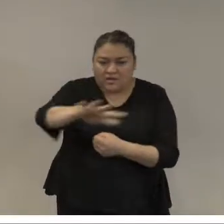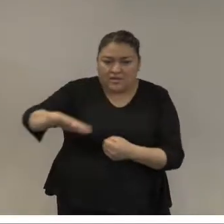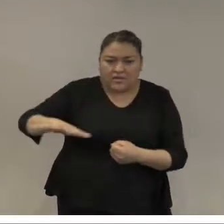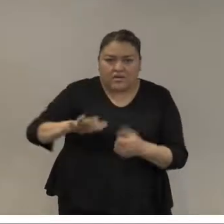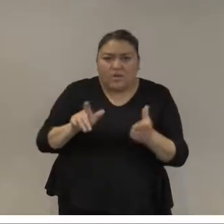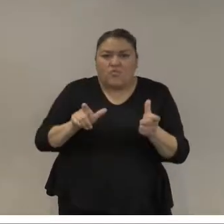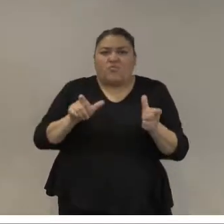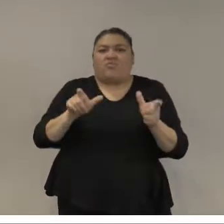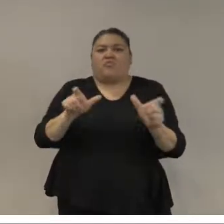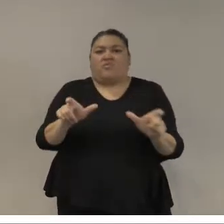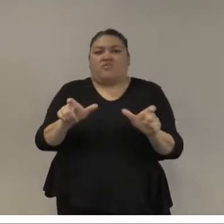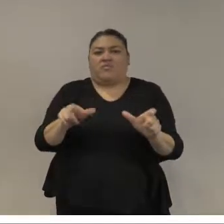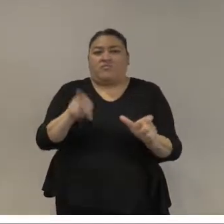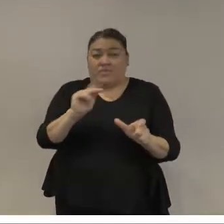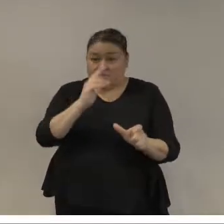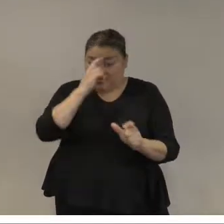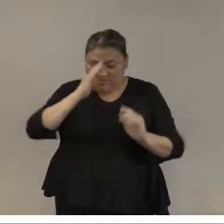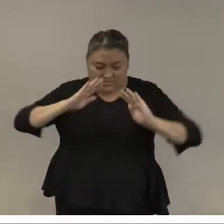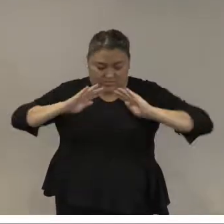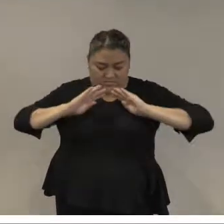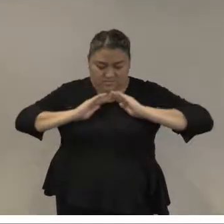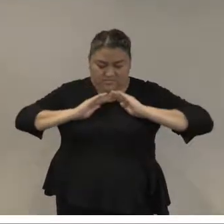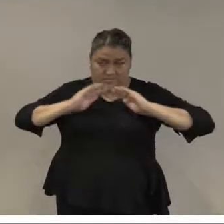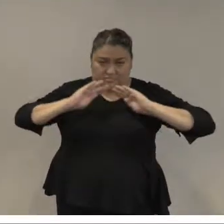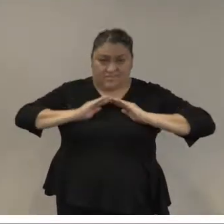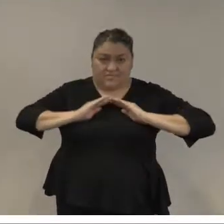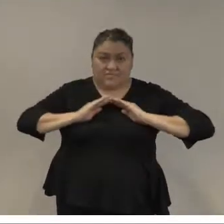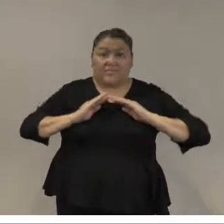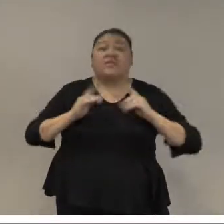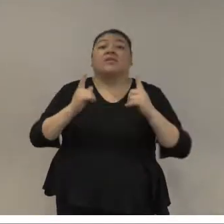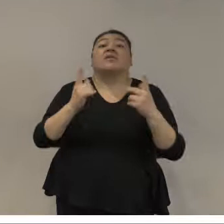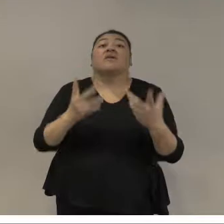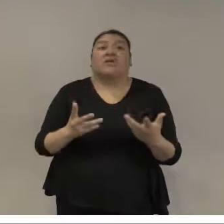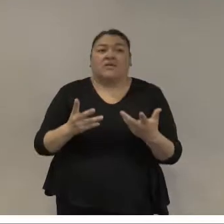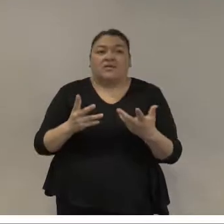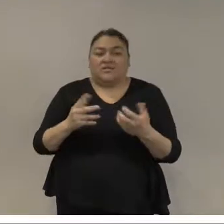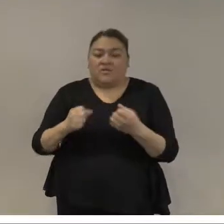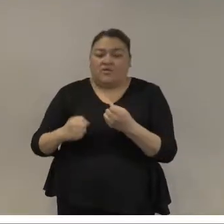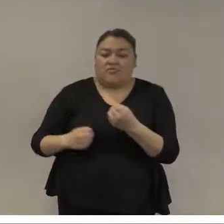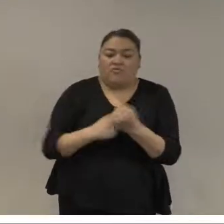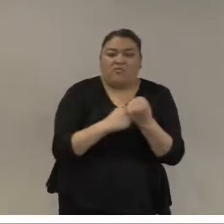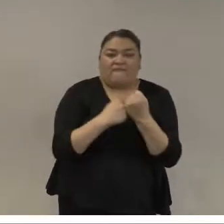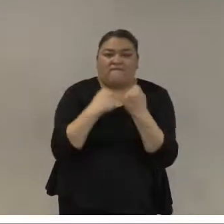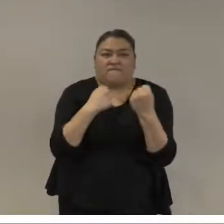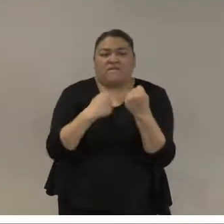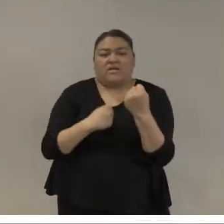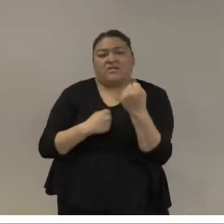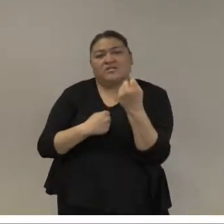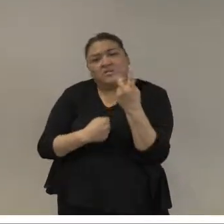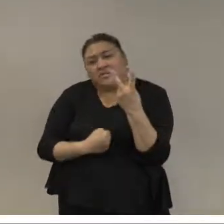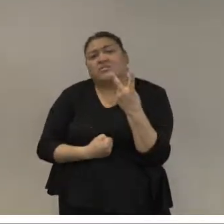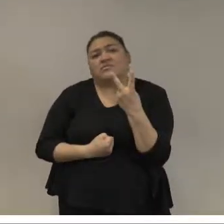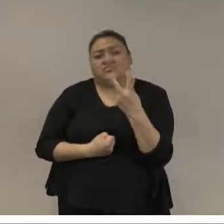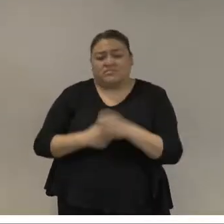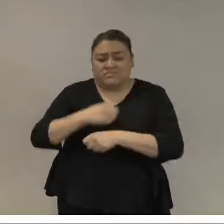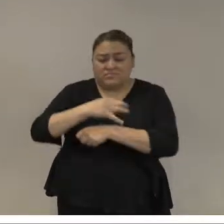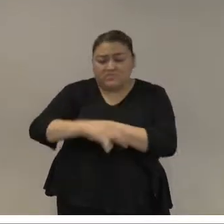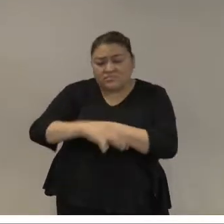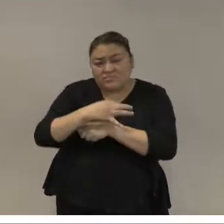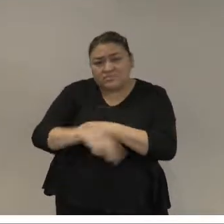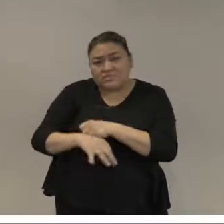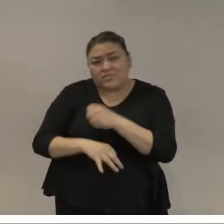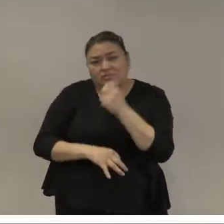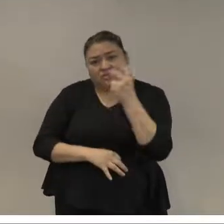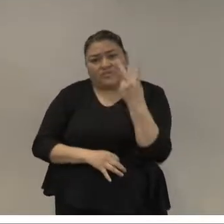realmente las fuerzas amadas solo están equipadas para fortalecer dos de estos pilares en esa capacidad temporal y eso es de